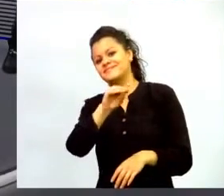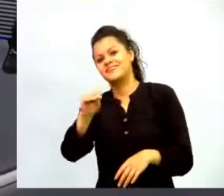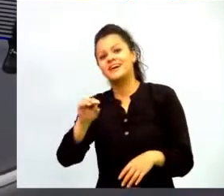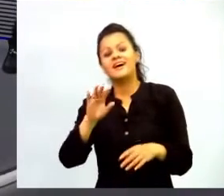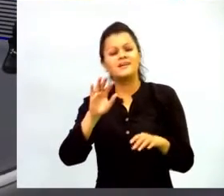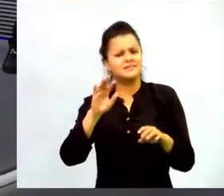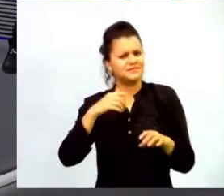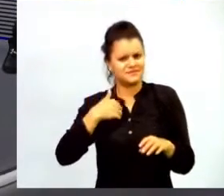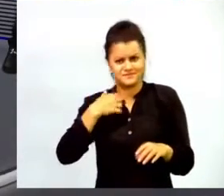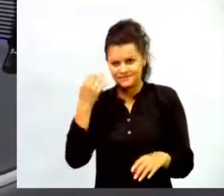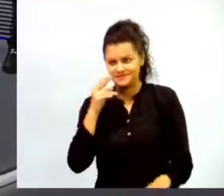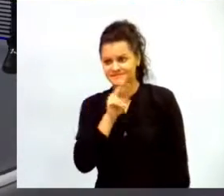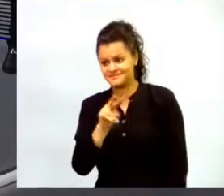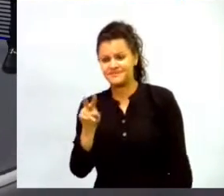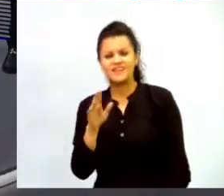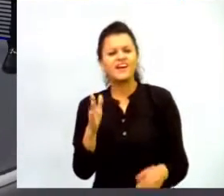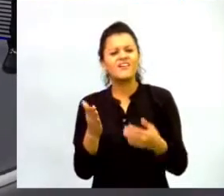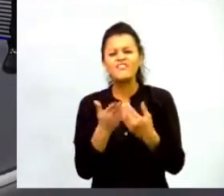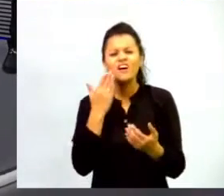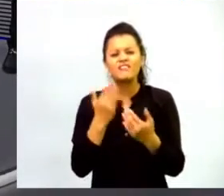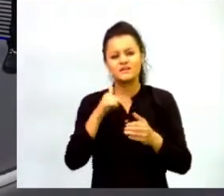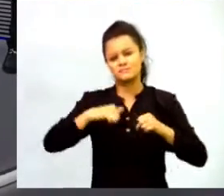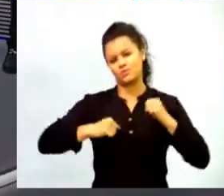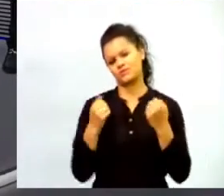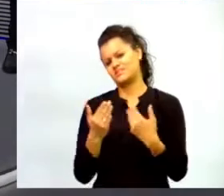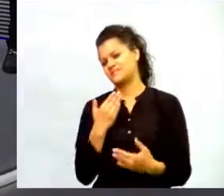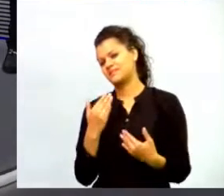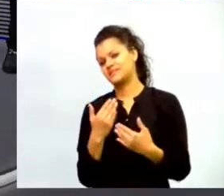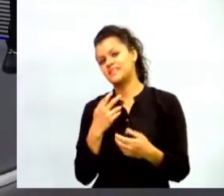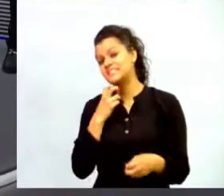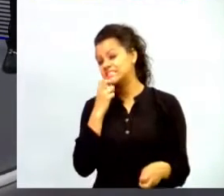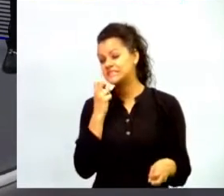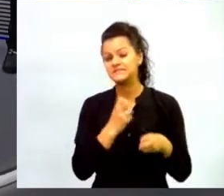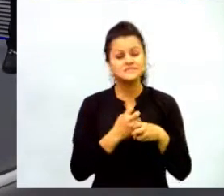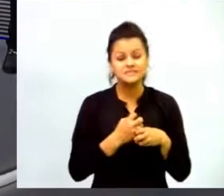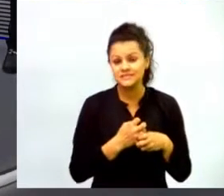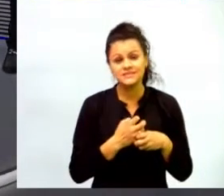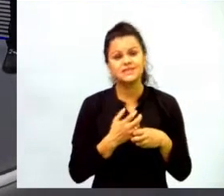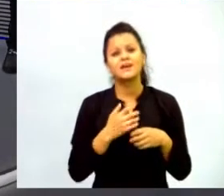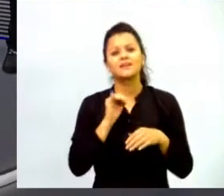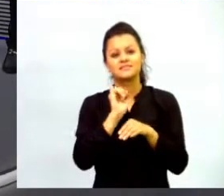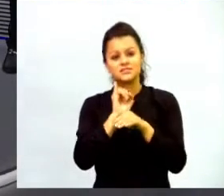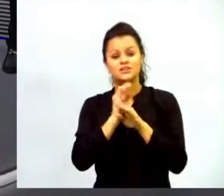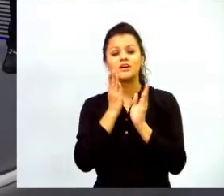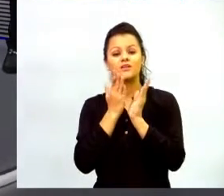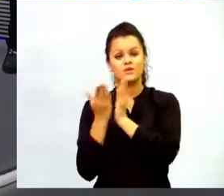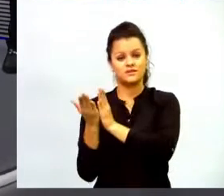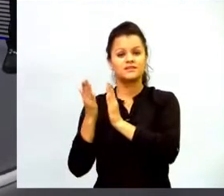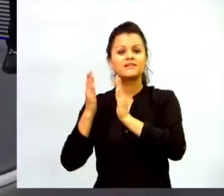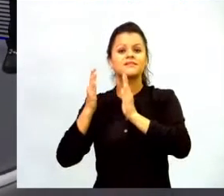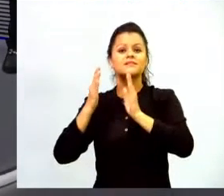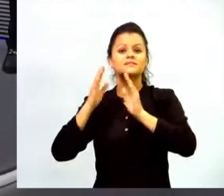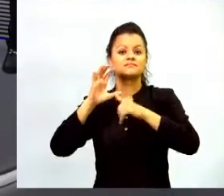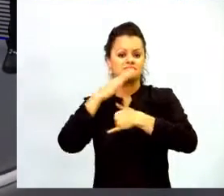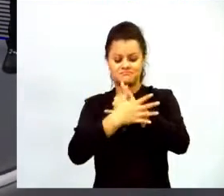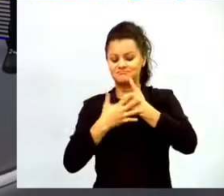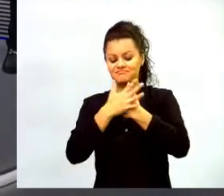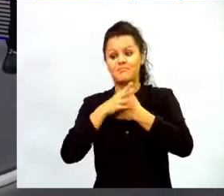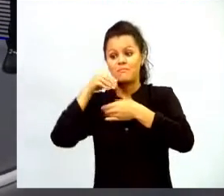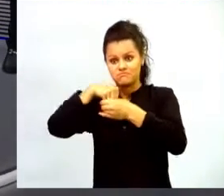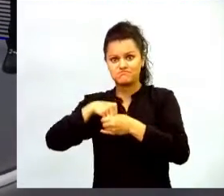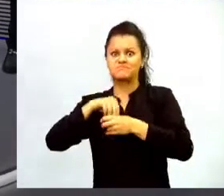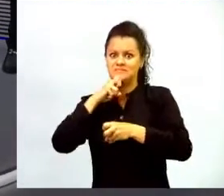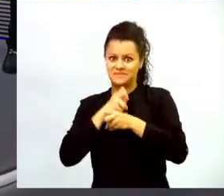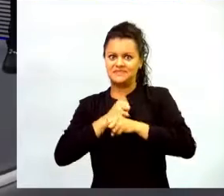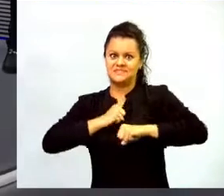decirlo lo fácil lo hacemos acá en Bogotá lo difícil se hace en cada una de las instituciones educativas de nuestro país y